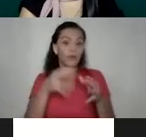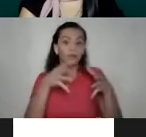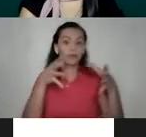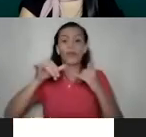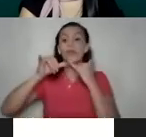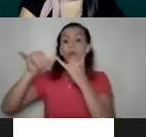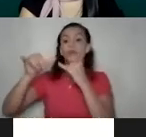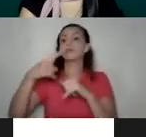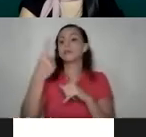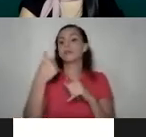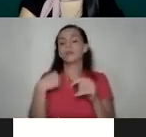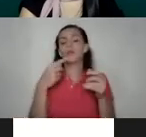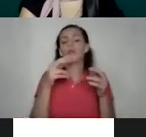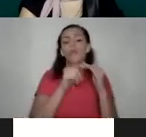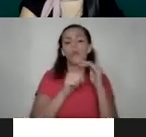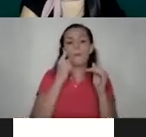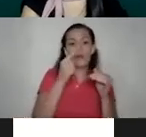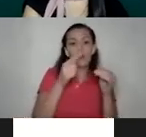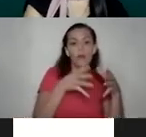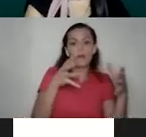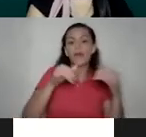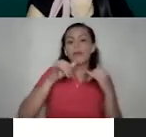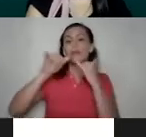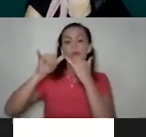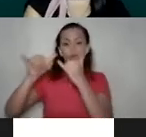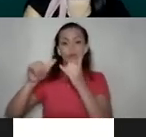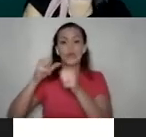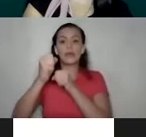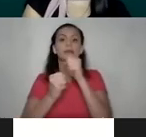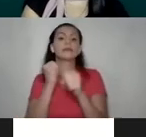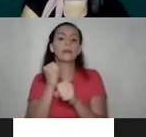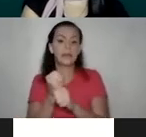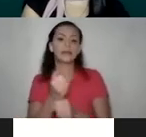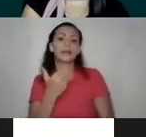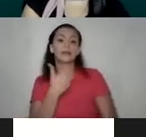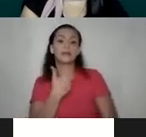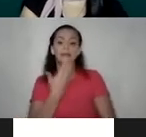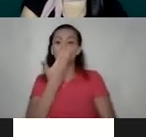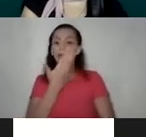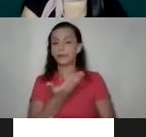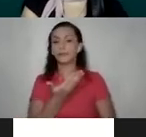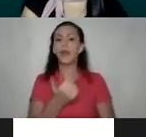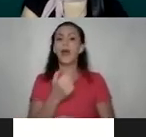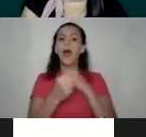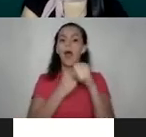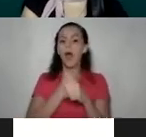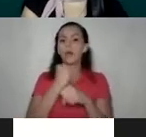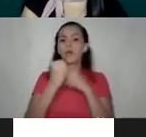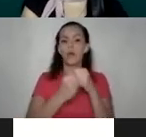Siempre hay un subregistro, pero la cantidad de denuncias que se hacen, que se tienen año con año